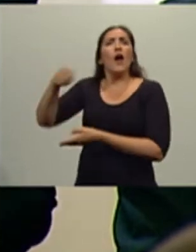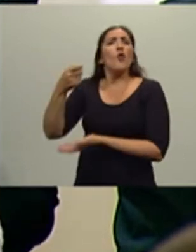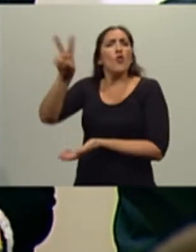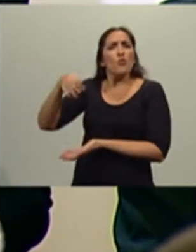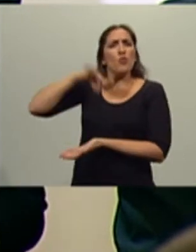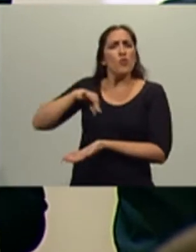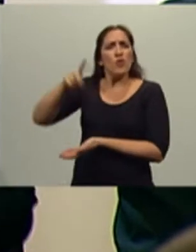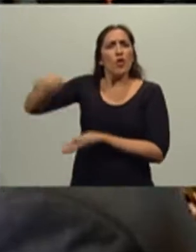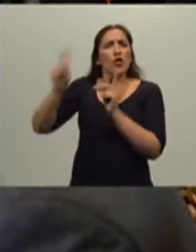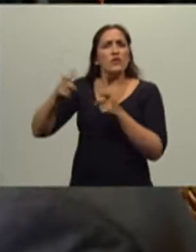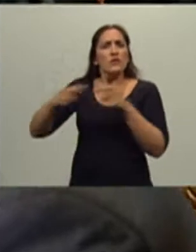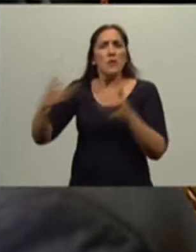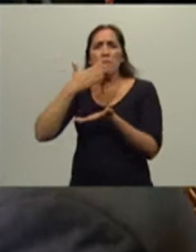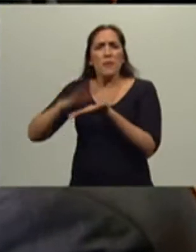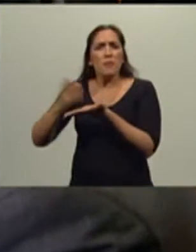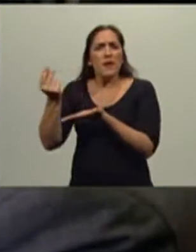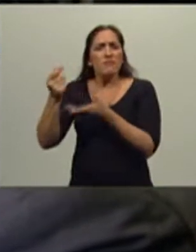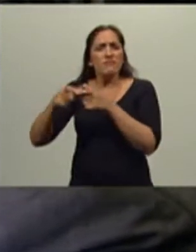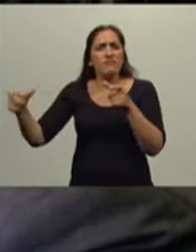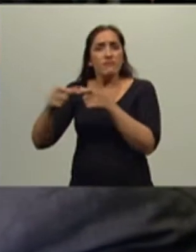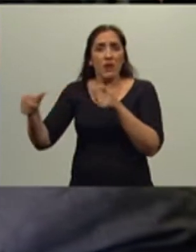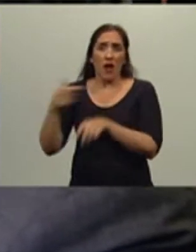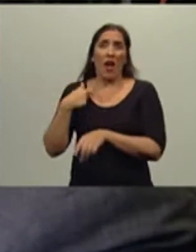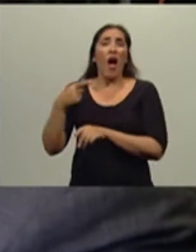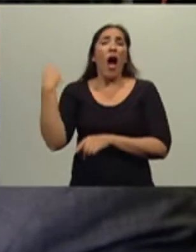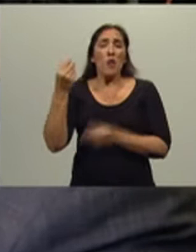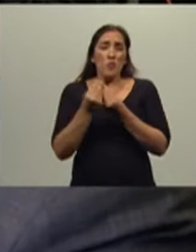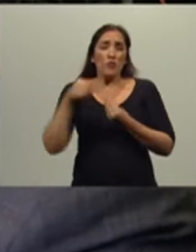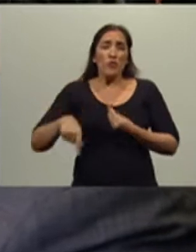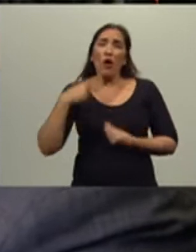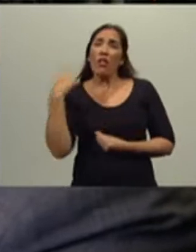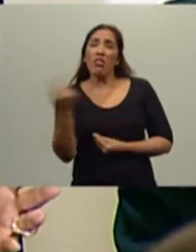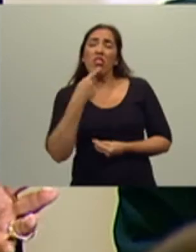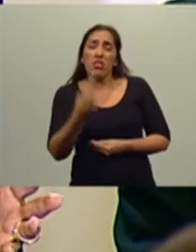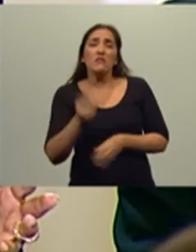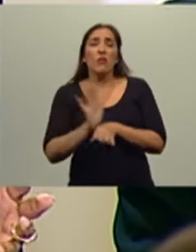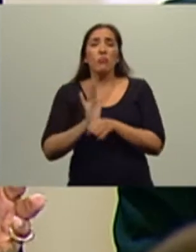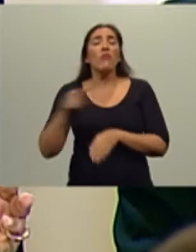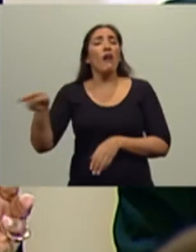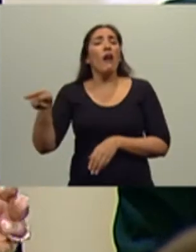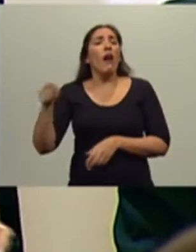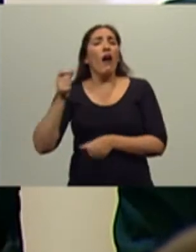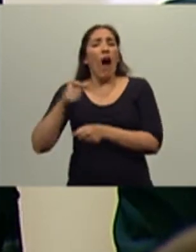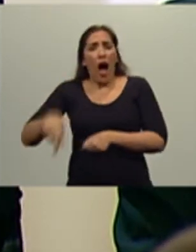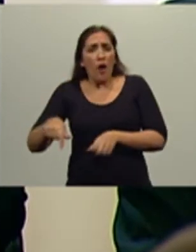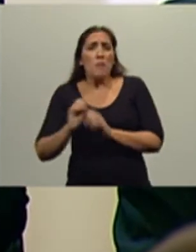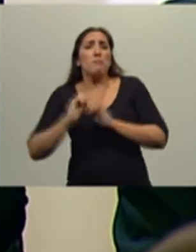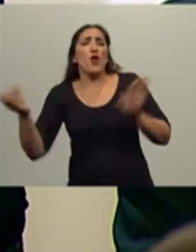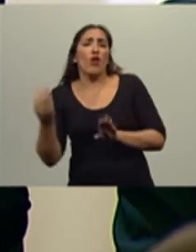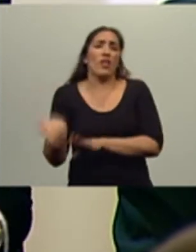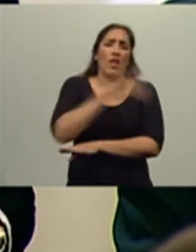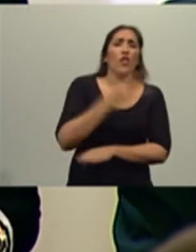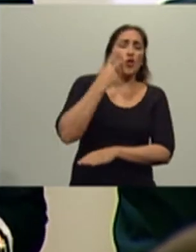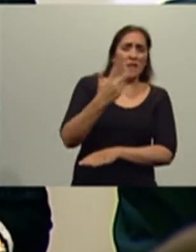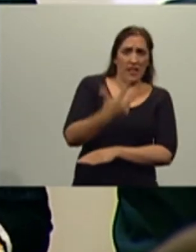Digo estas cosas porque después dicen que estamos peor que en el 2003, pero me parece que no da por ninguna parte que uno lo quiera mirar. Yo voy a seguir